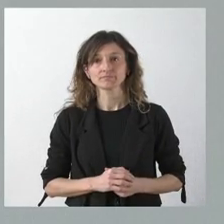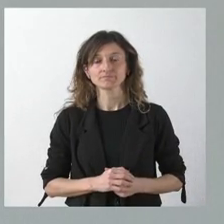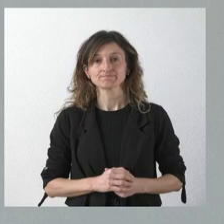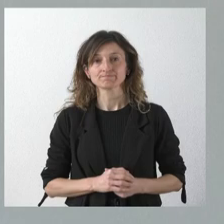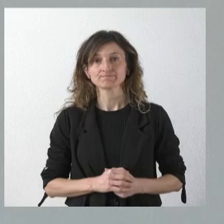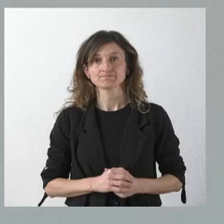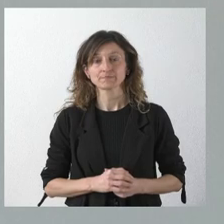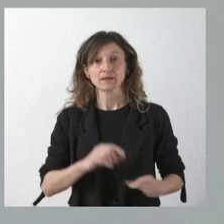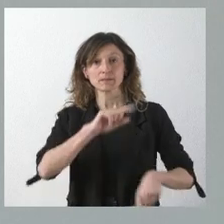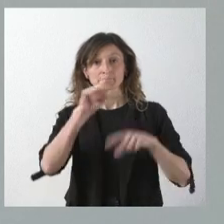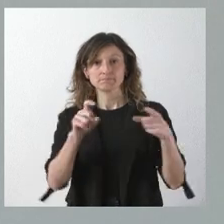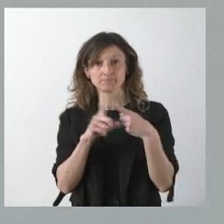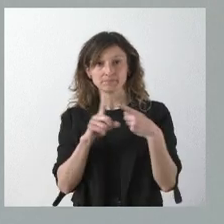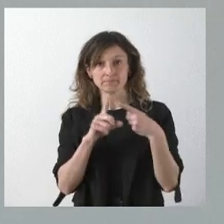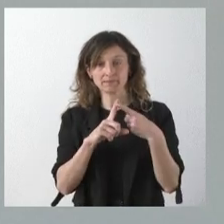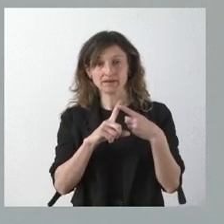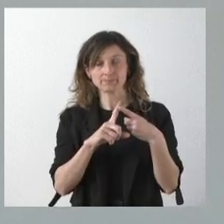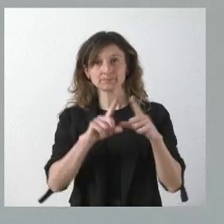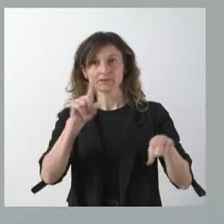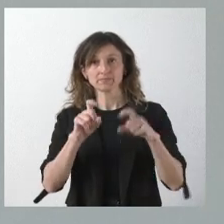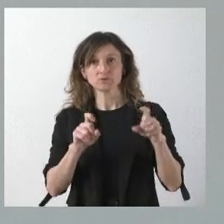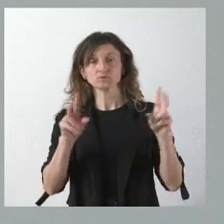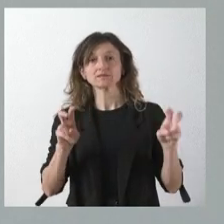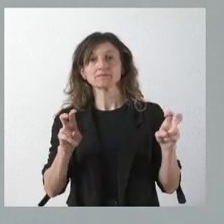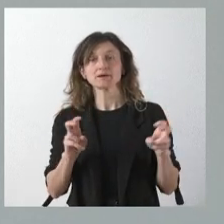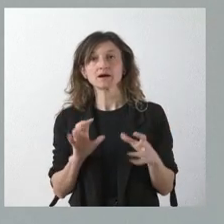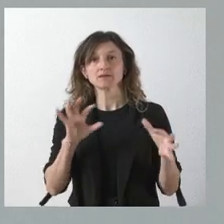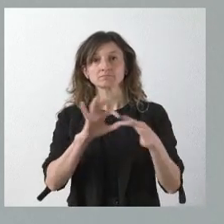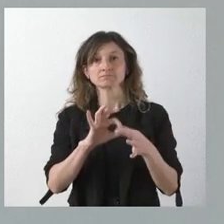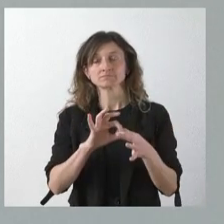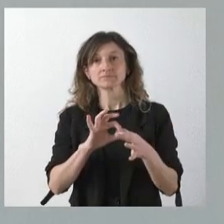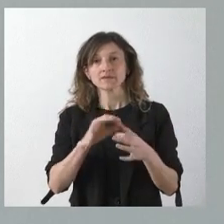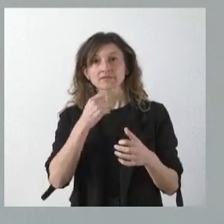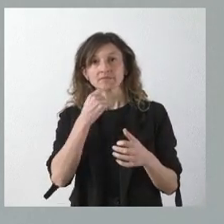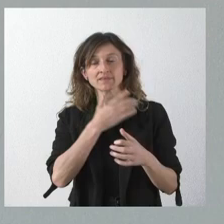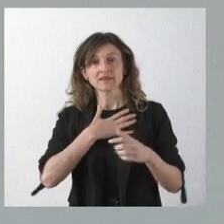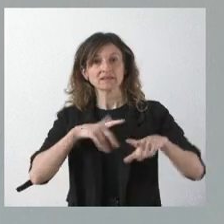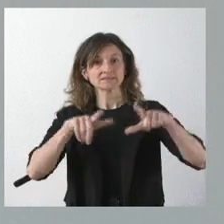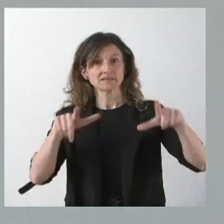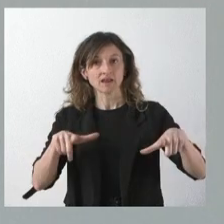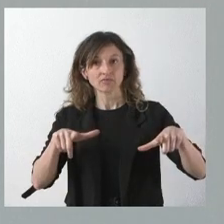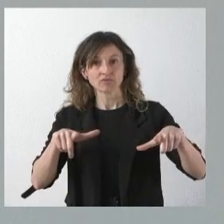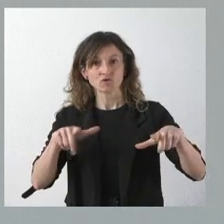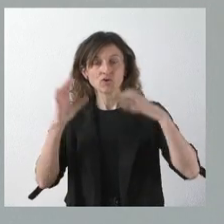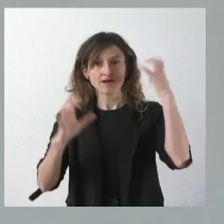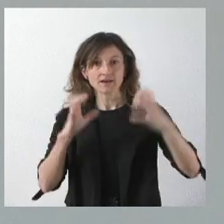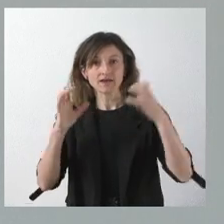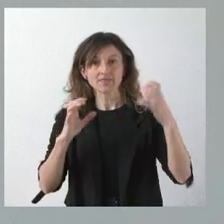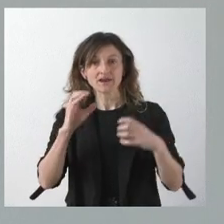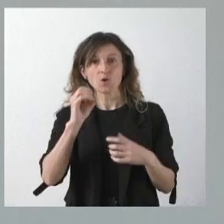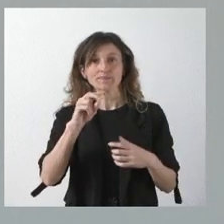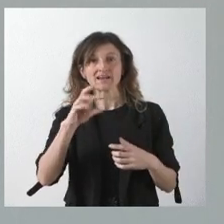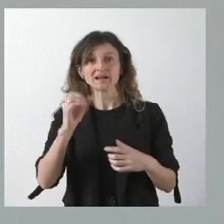Sobre la primera cuestión que usted plantea, que es la pretensión de una instalación ganadera en Nobiercas,